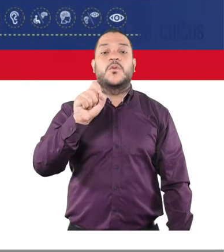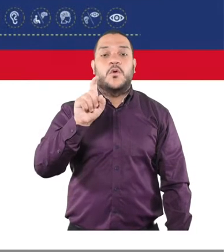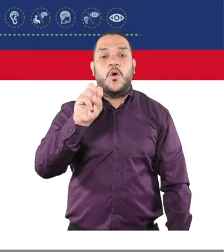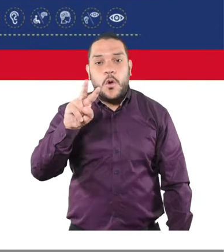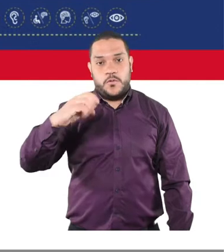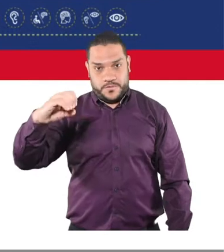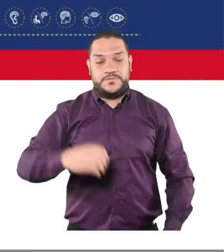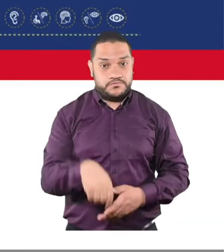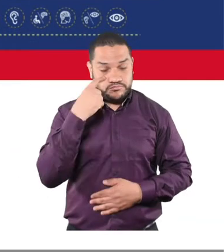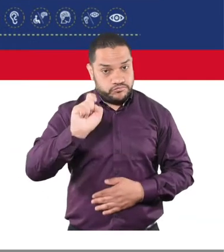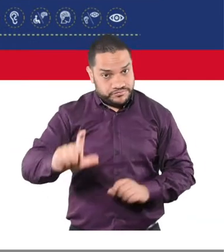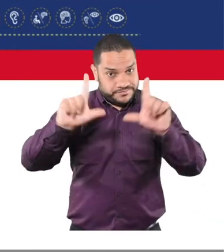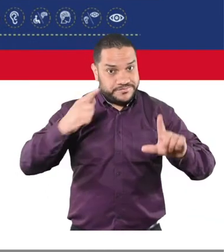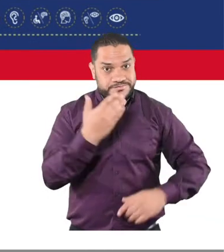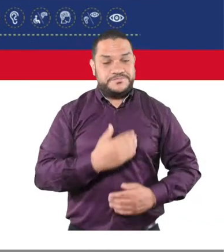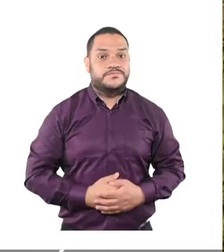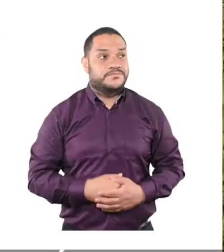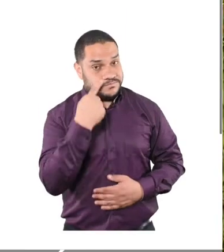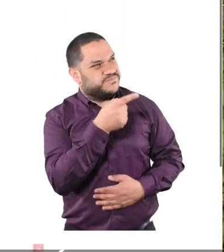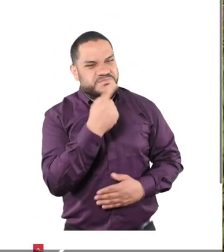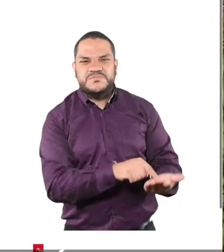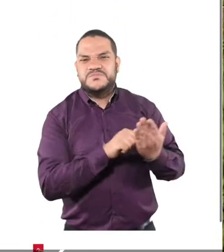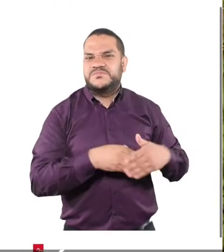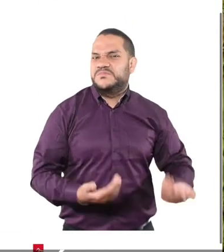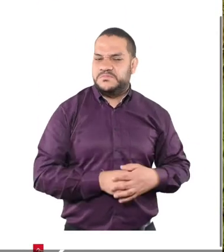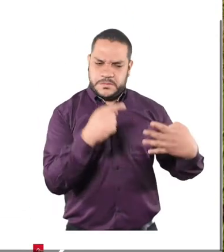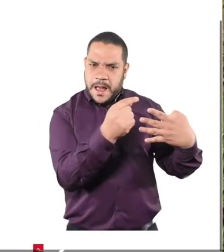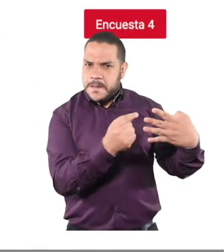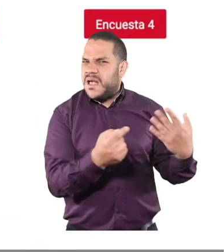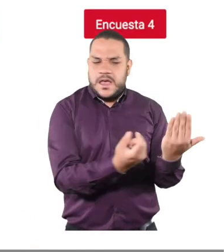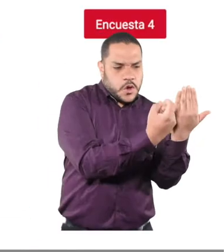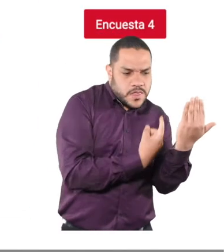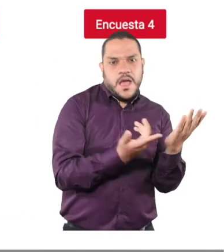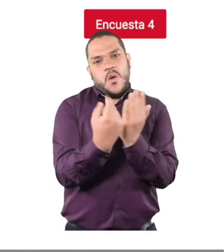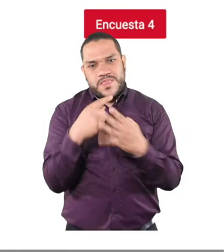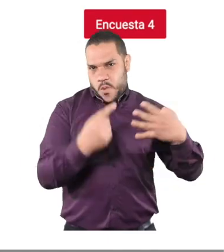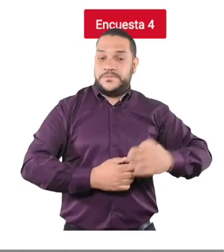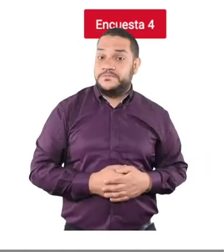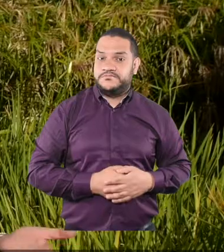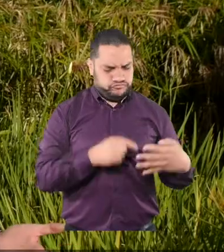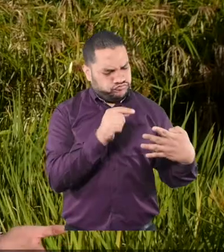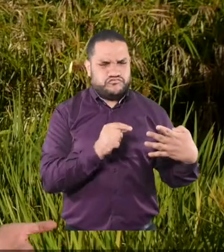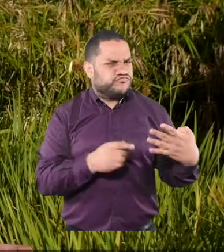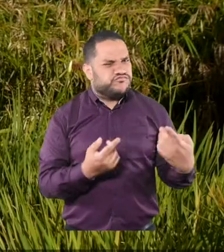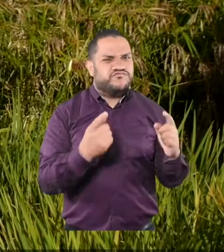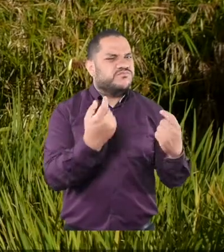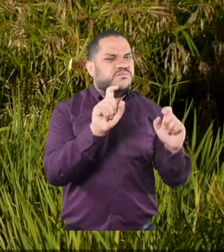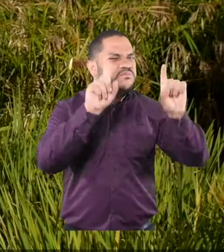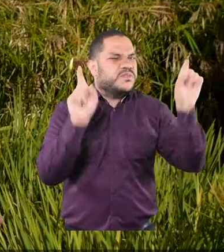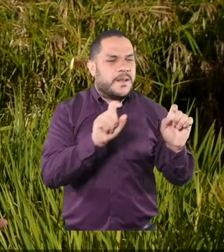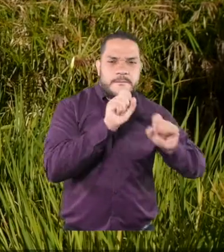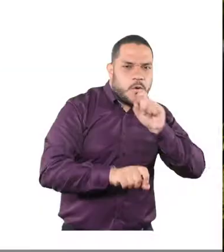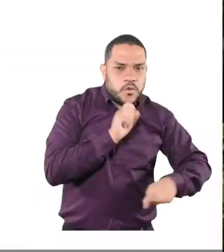.gov.co. Haz clic en este bar. Al final de la nota encontrarás estas cuatro encuestas. Cada una cuenta con